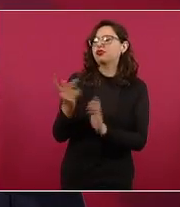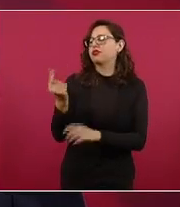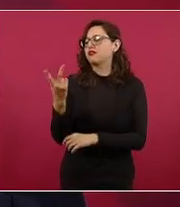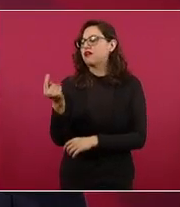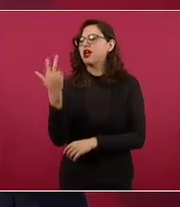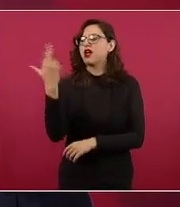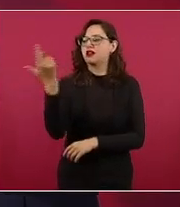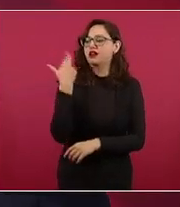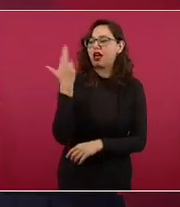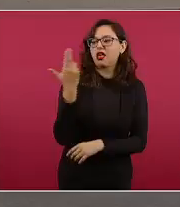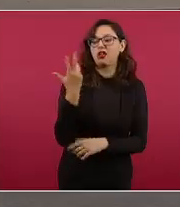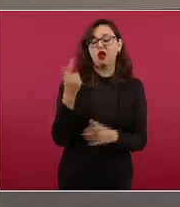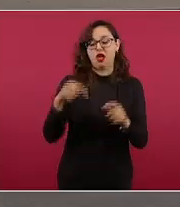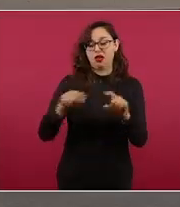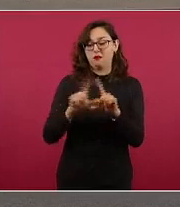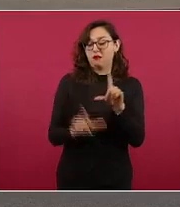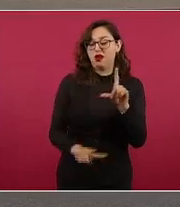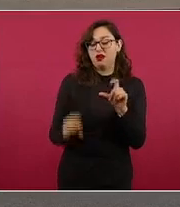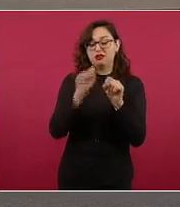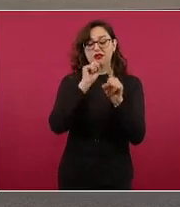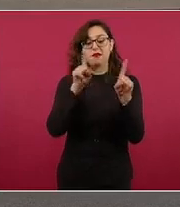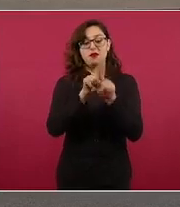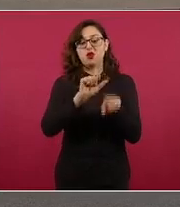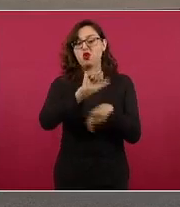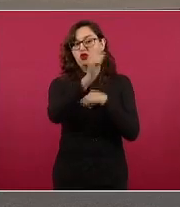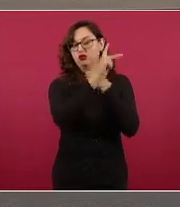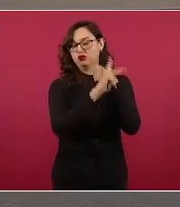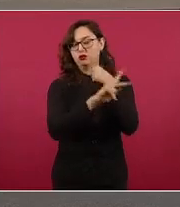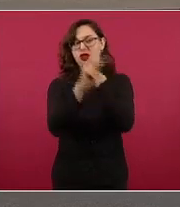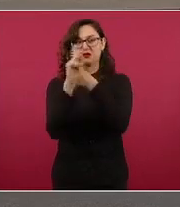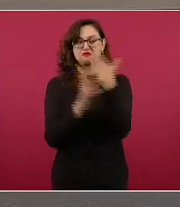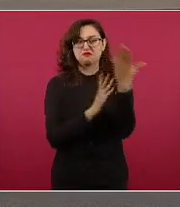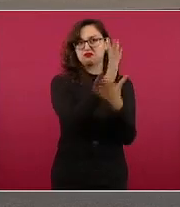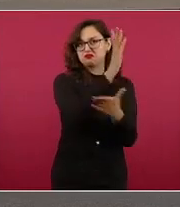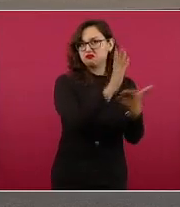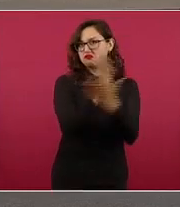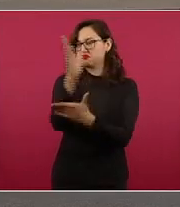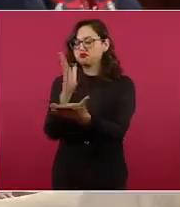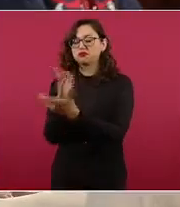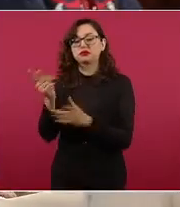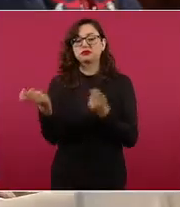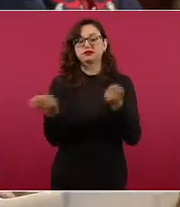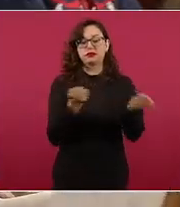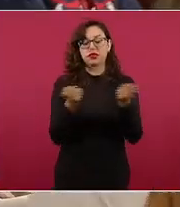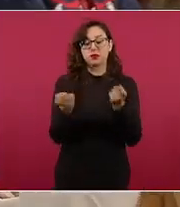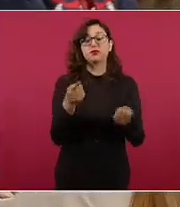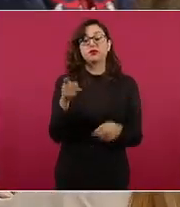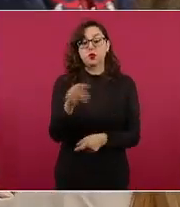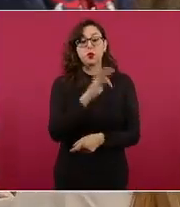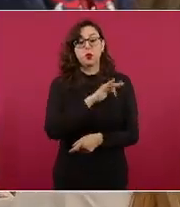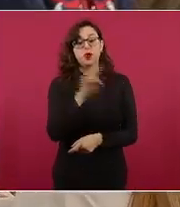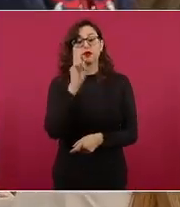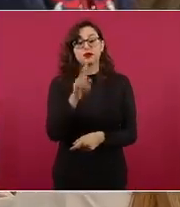si tú ves el reportaje de ayer del Wall Street Journal